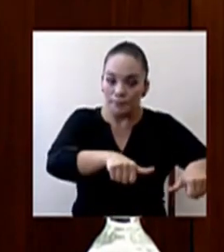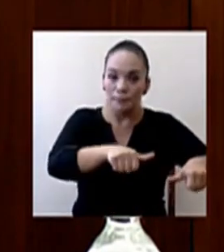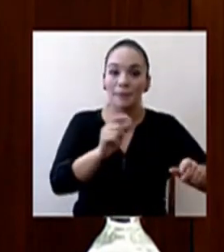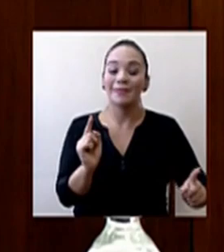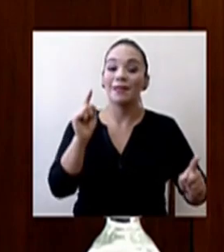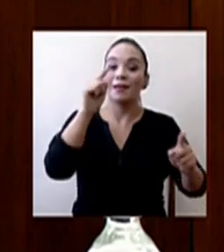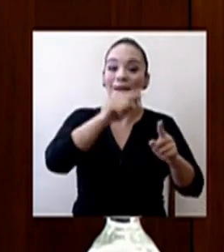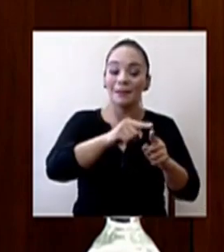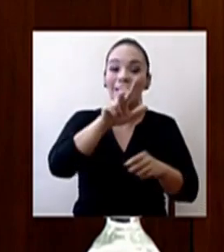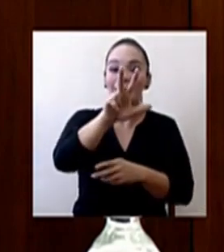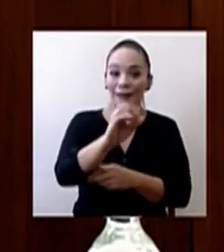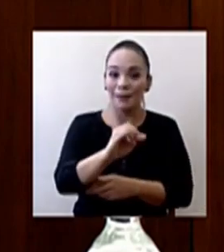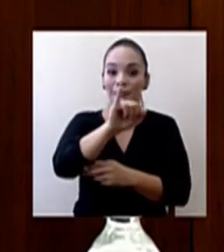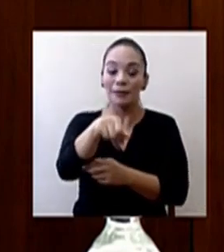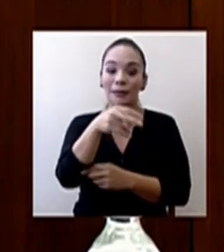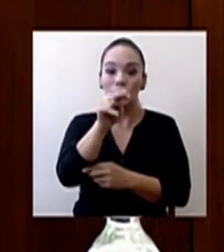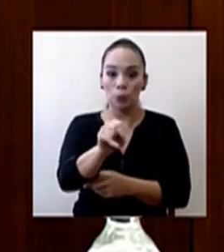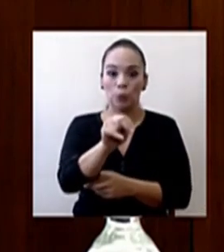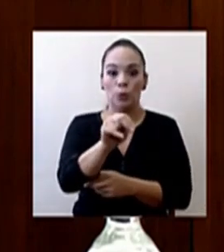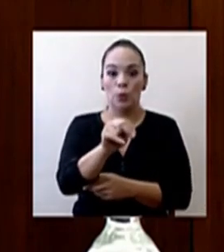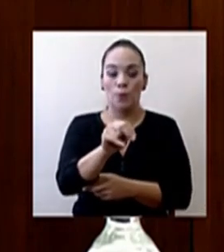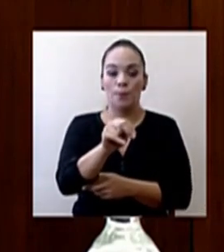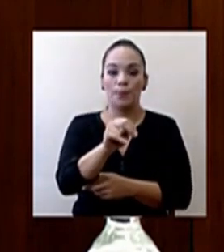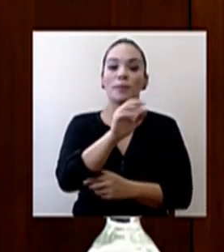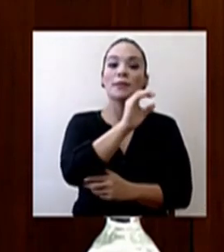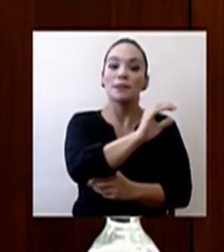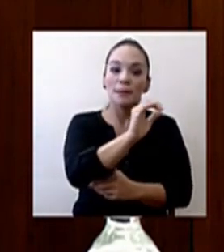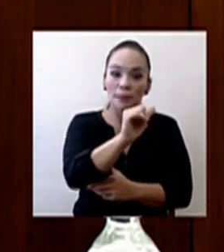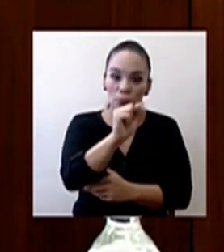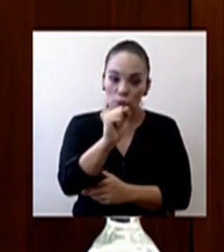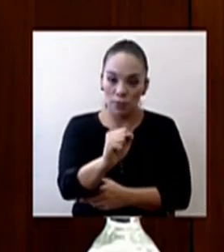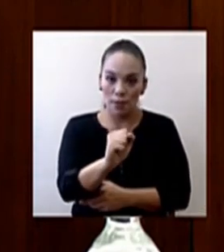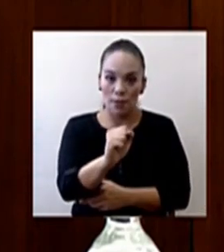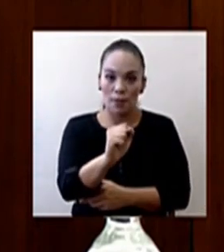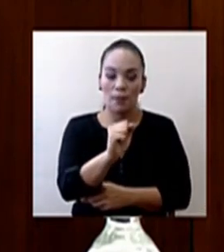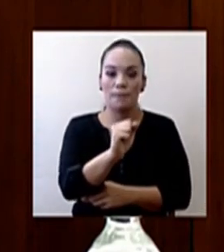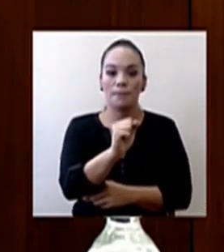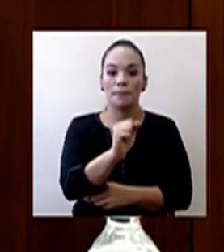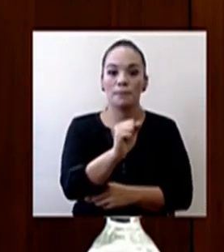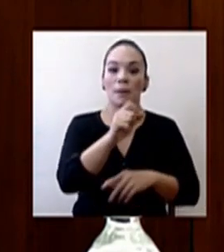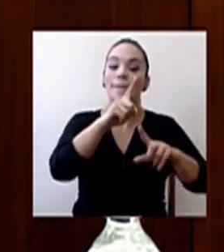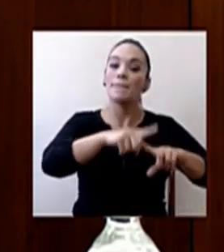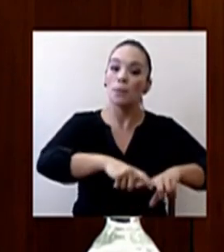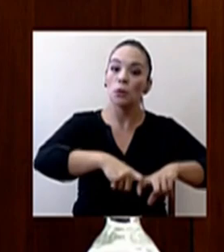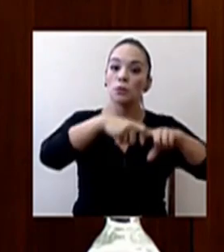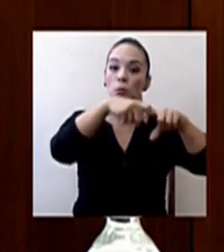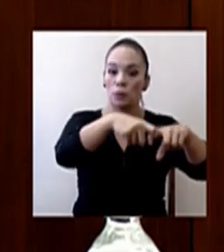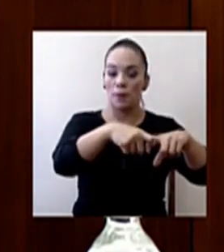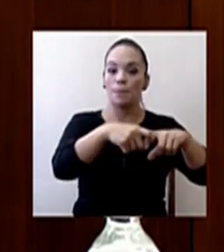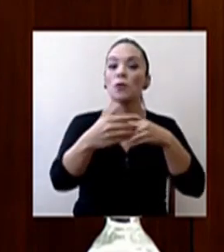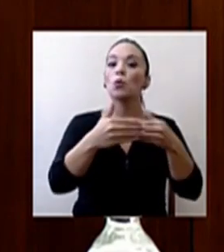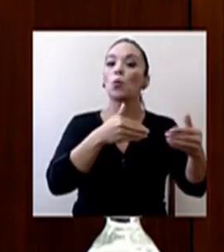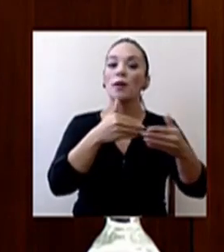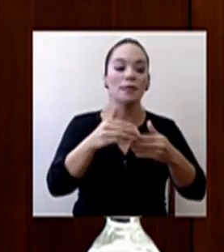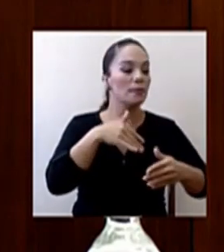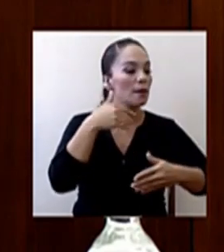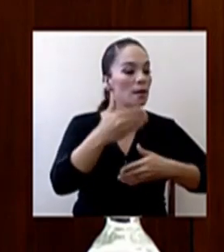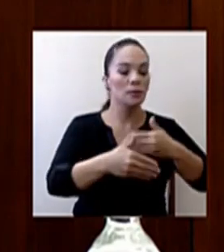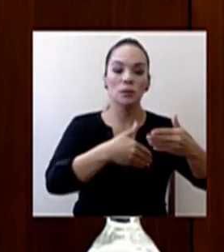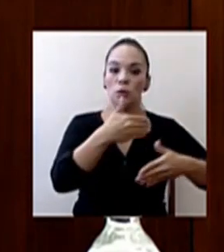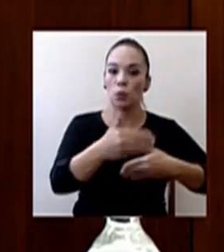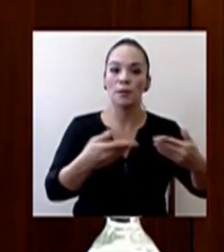el 30 de junio la Caja pospondrá cualquier gestión